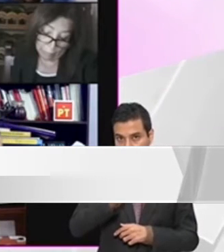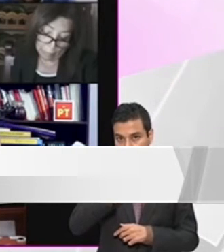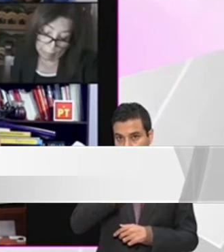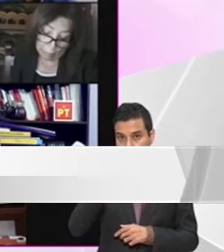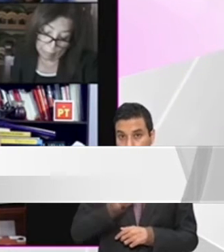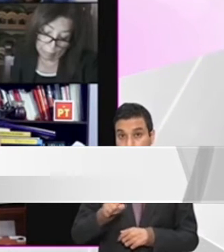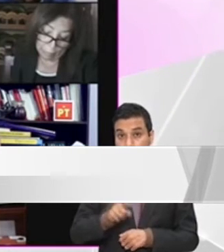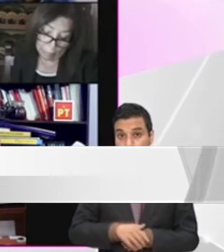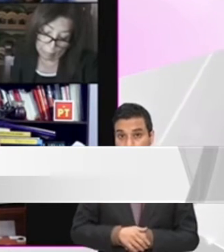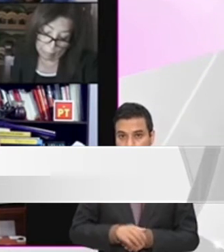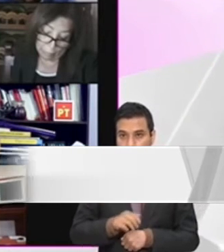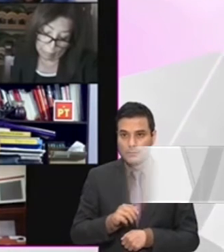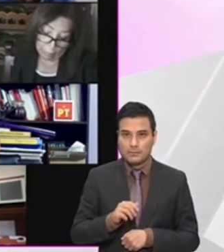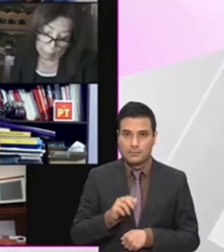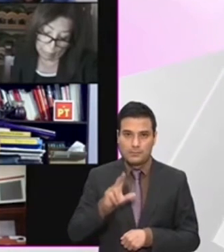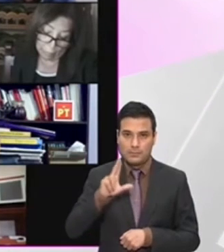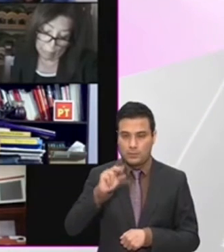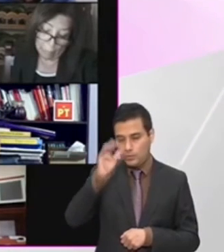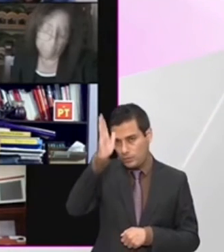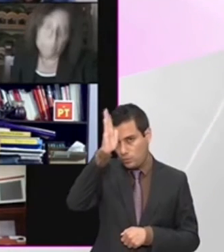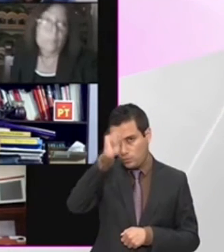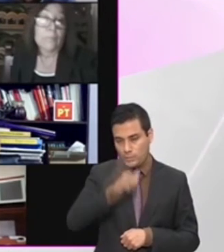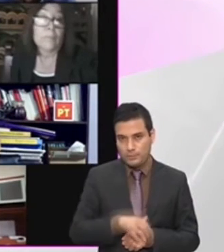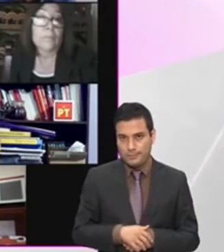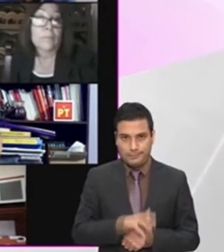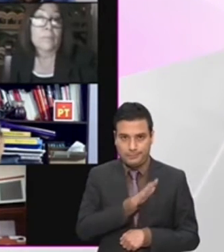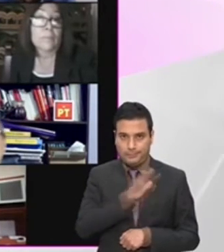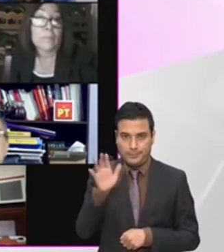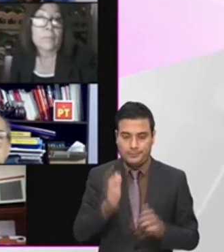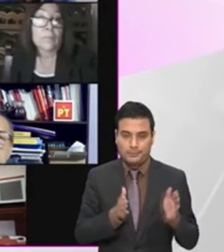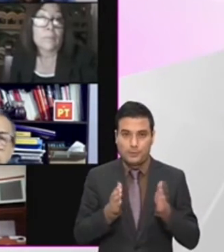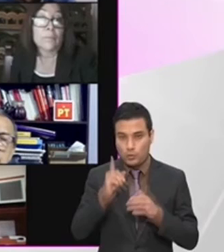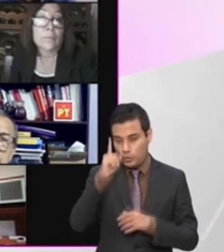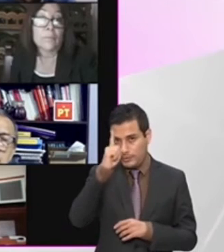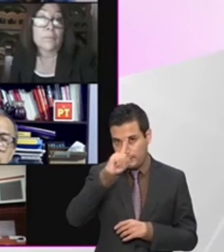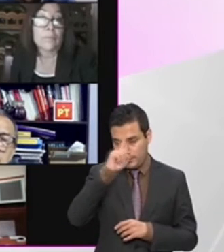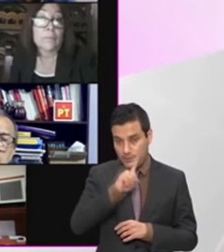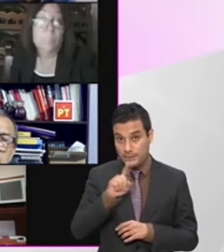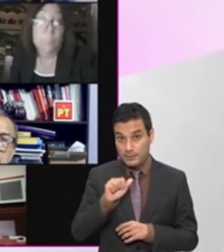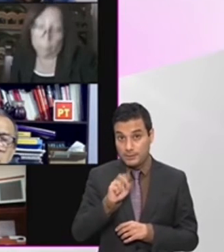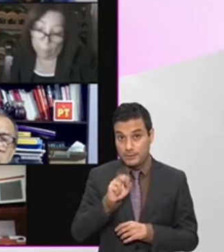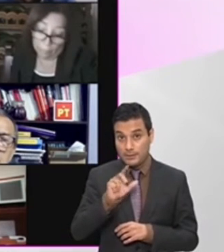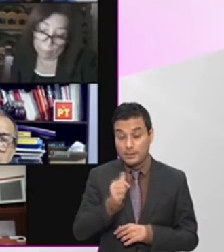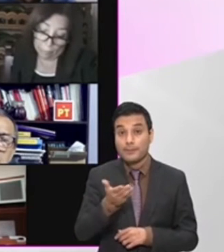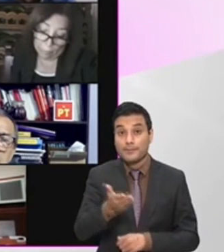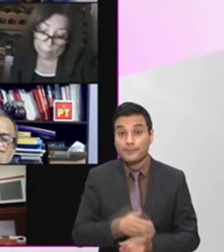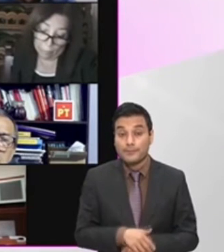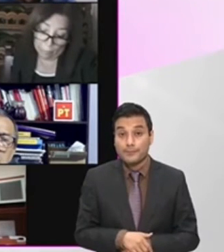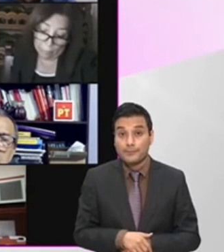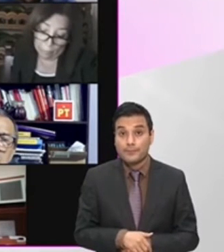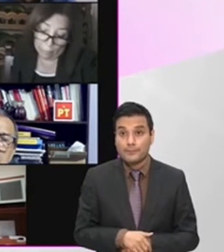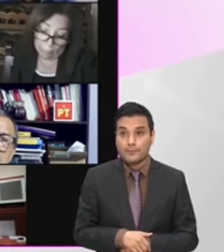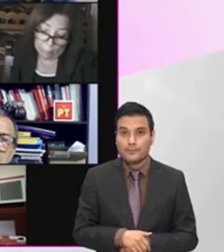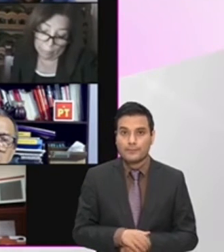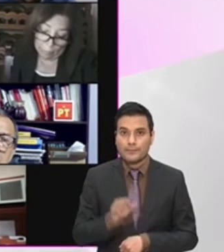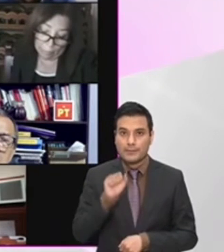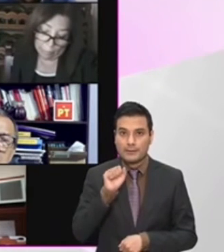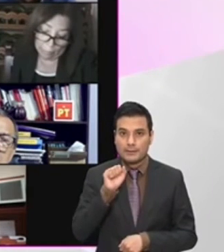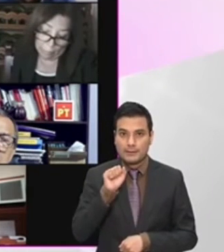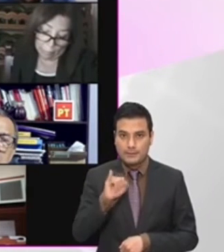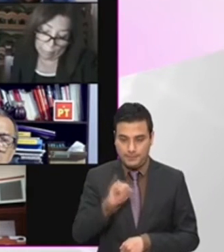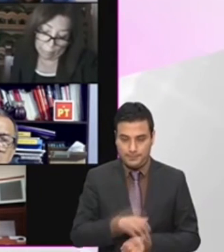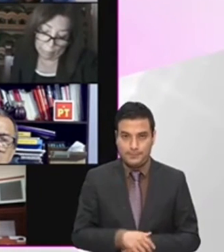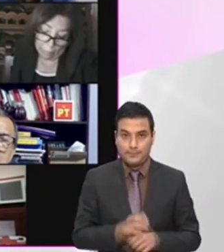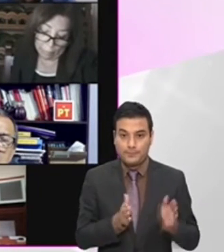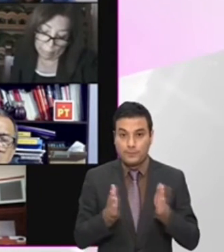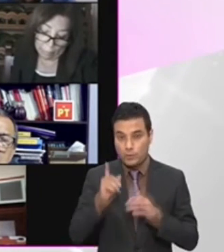este tema y respetar lo que se defina en esa instancia. Respecto a las declaraciones que hiciera Félix Salgado en torno